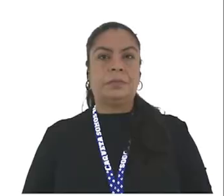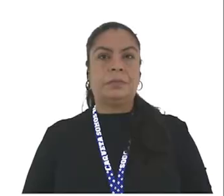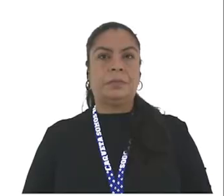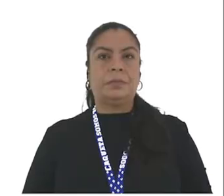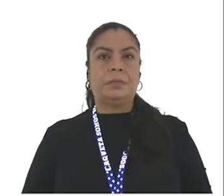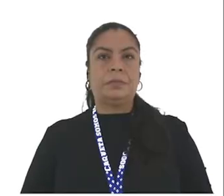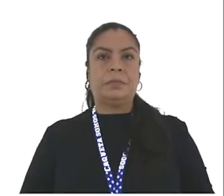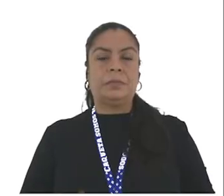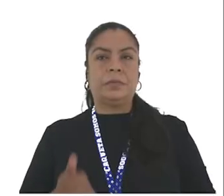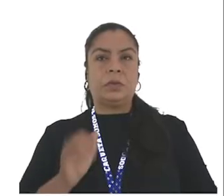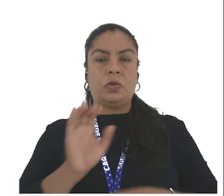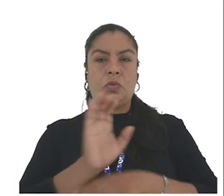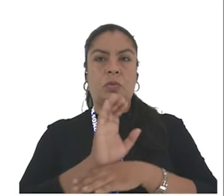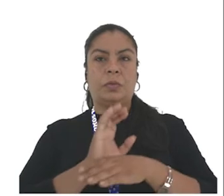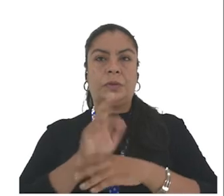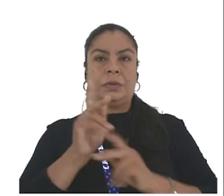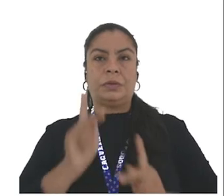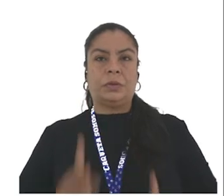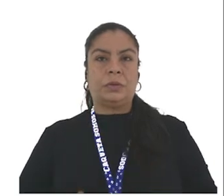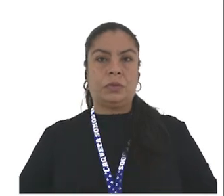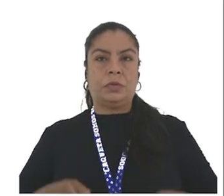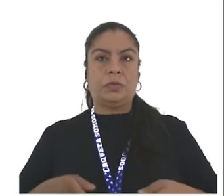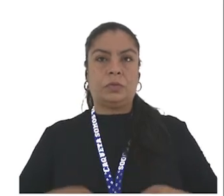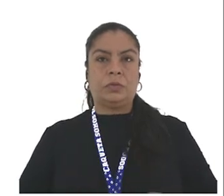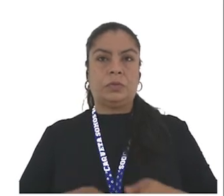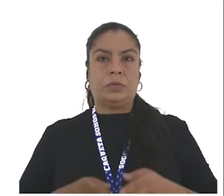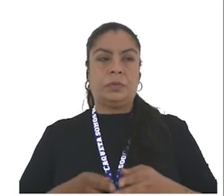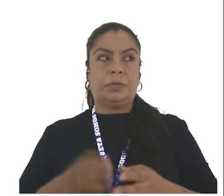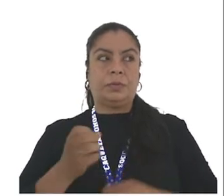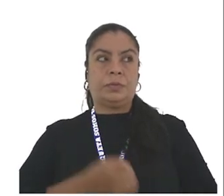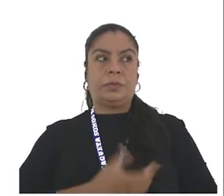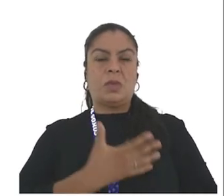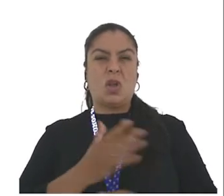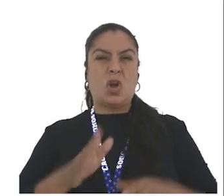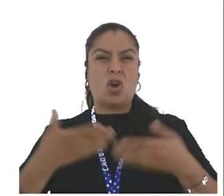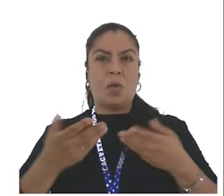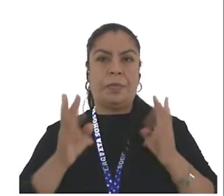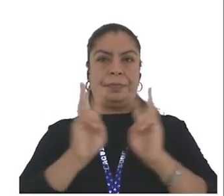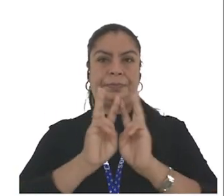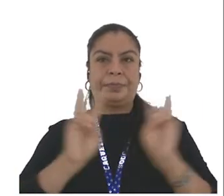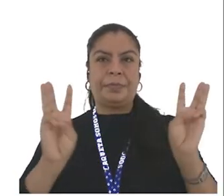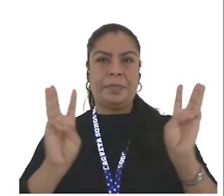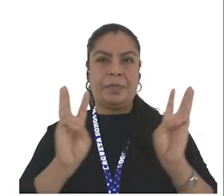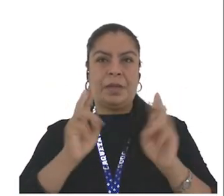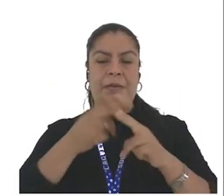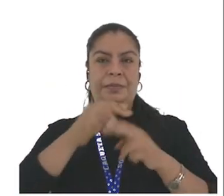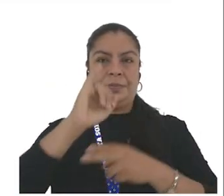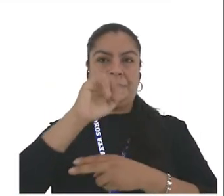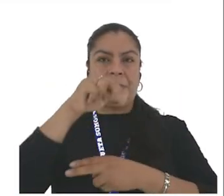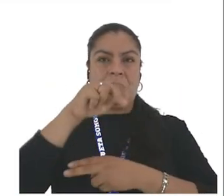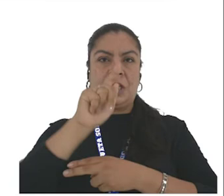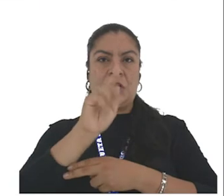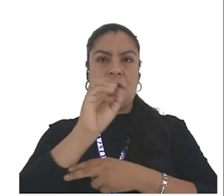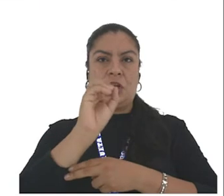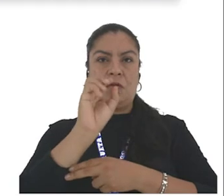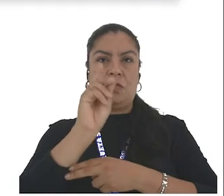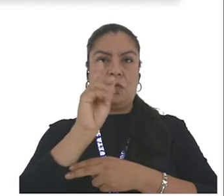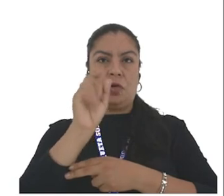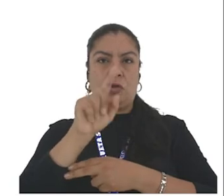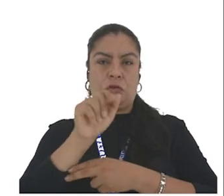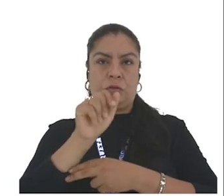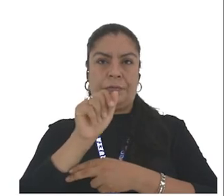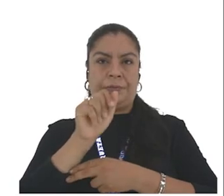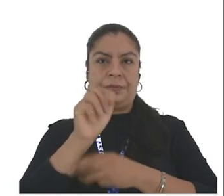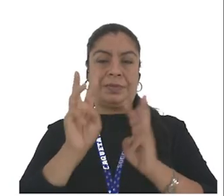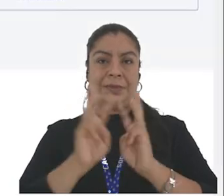Si soy un ciudadano, ¿cómo puedo radicar en la plataforma Infovox? Inicialmente vamos a nuestro navegador de confianza y digitamos la url